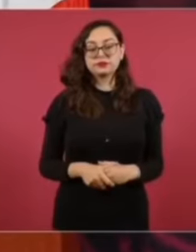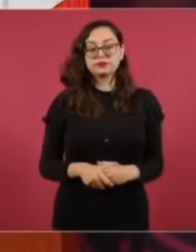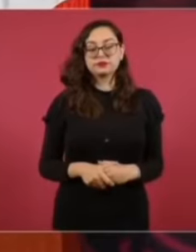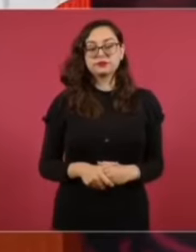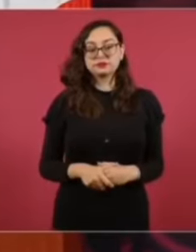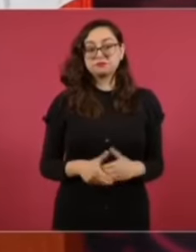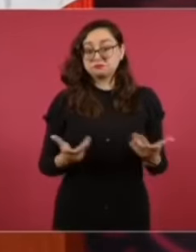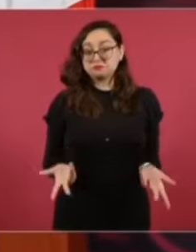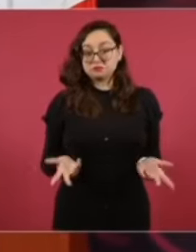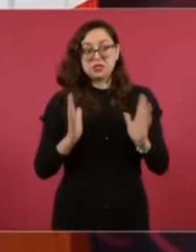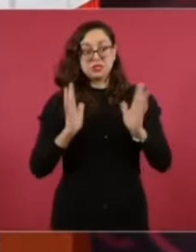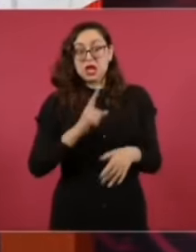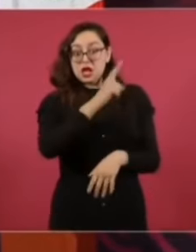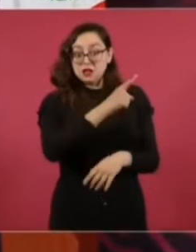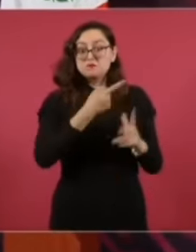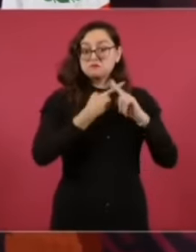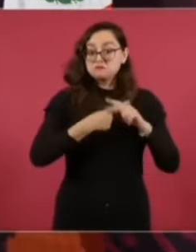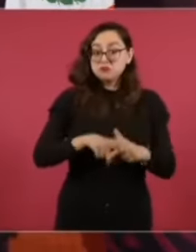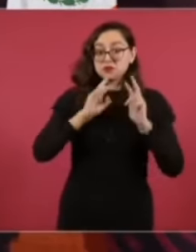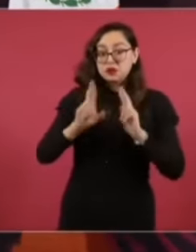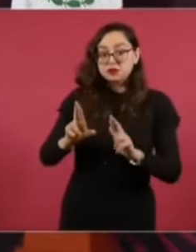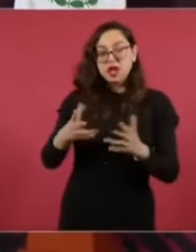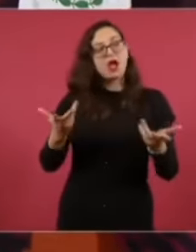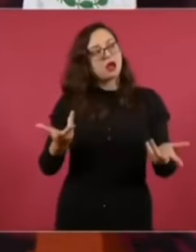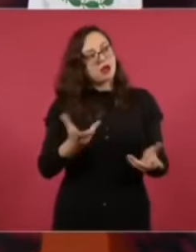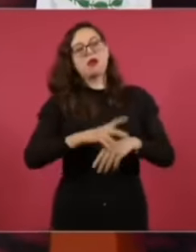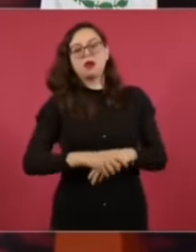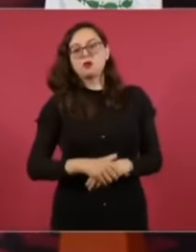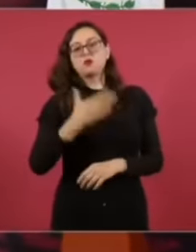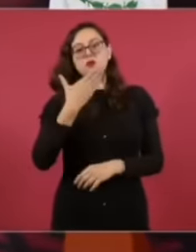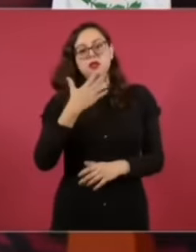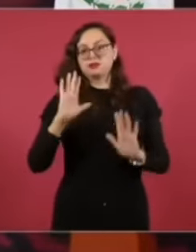este, respondiendo, porque ya era mucho descaro, ¿no?